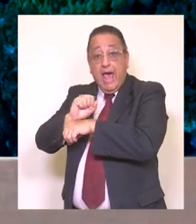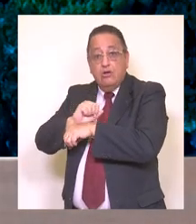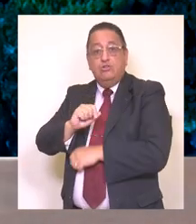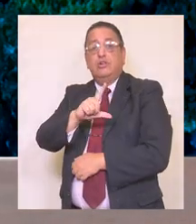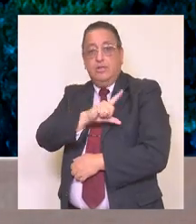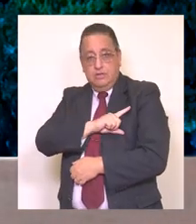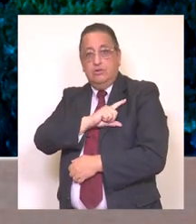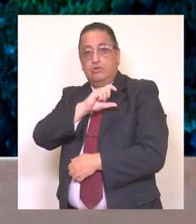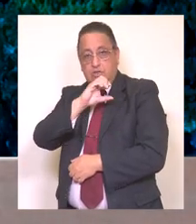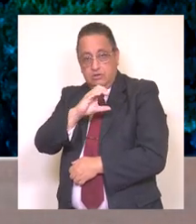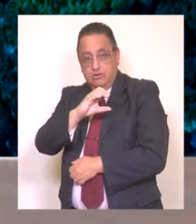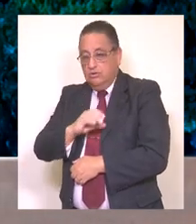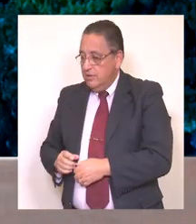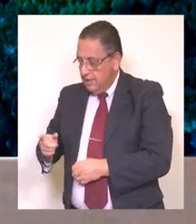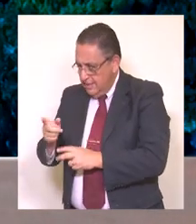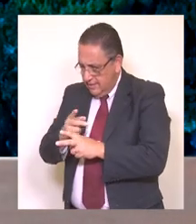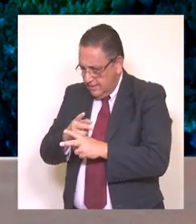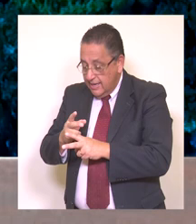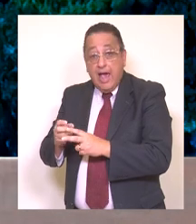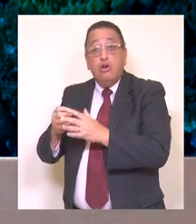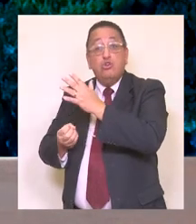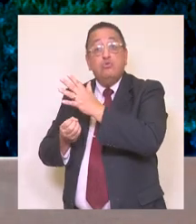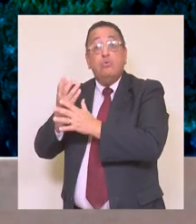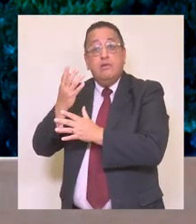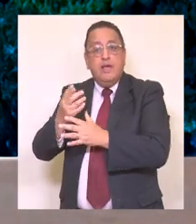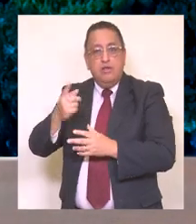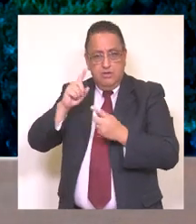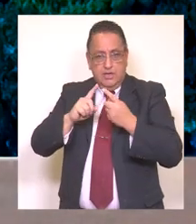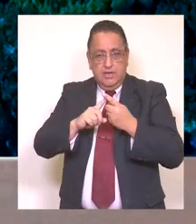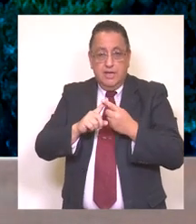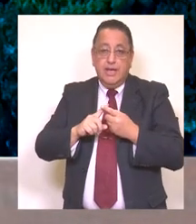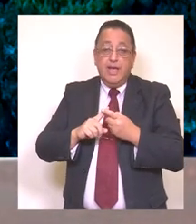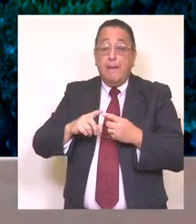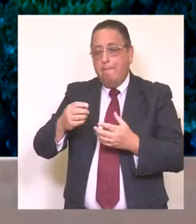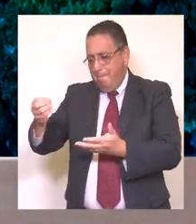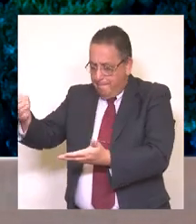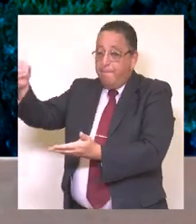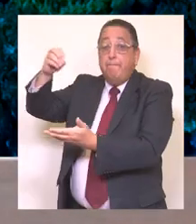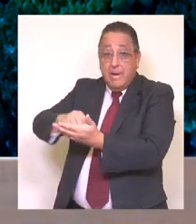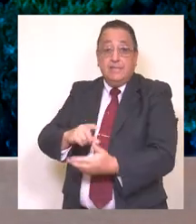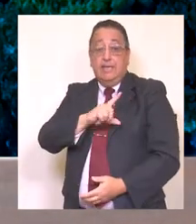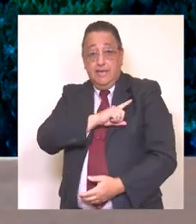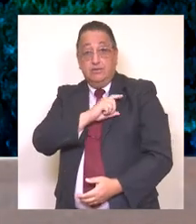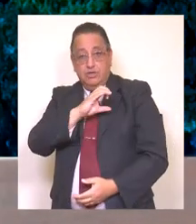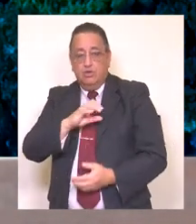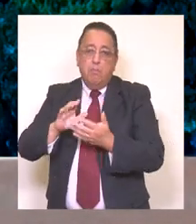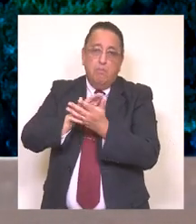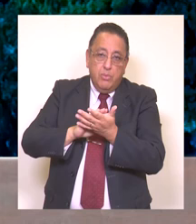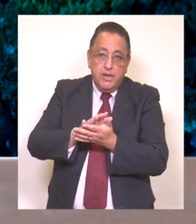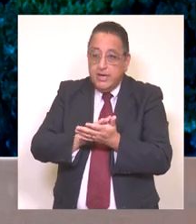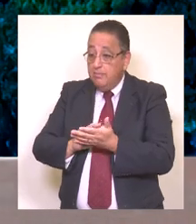en el Liceo Crisol, carrera que sumamos a las demás carreras técnicas que se dictan en dicho